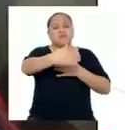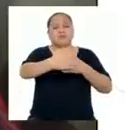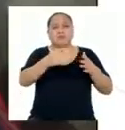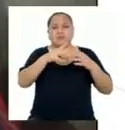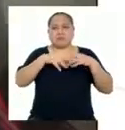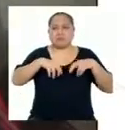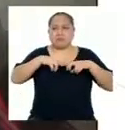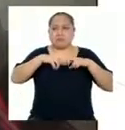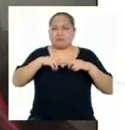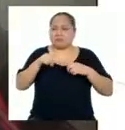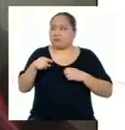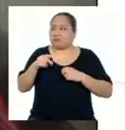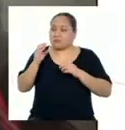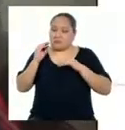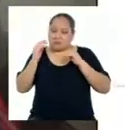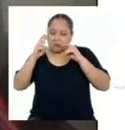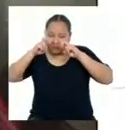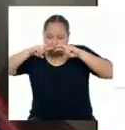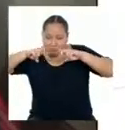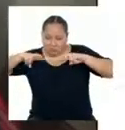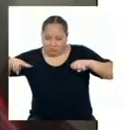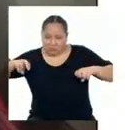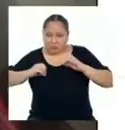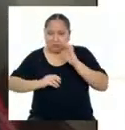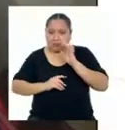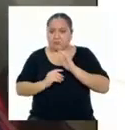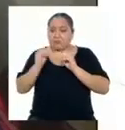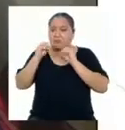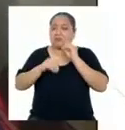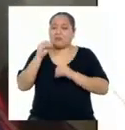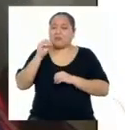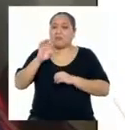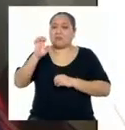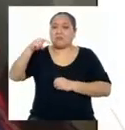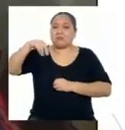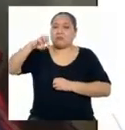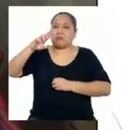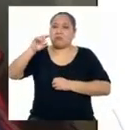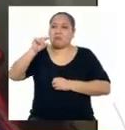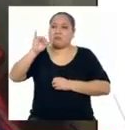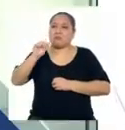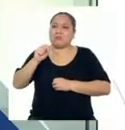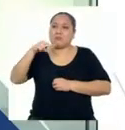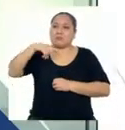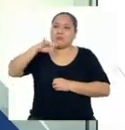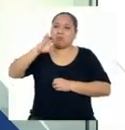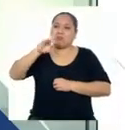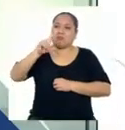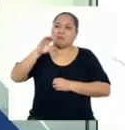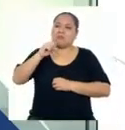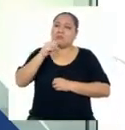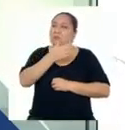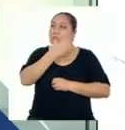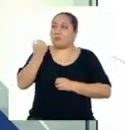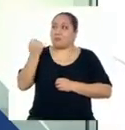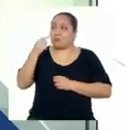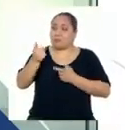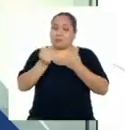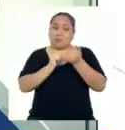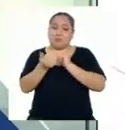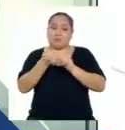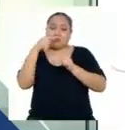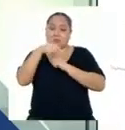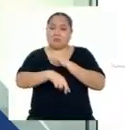desarrollar investigaciones y aplicar energía nuclear para así poder mejorar la competitividad del país Algo que me pareció muy